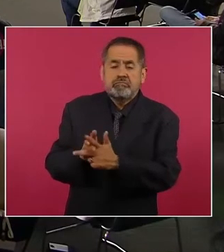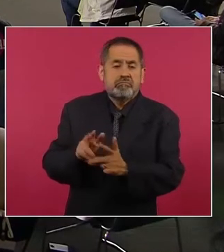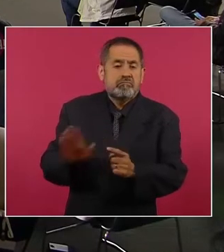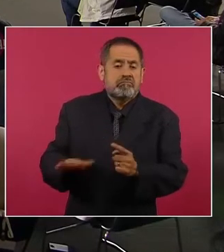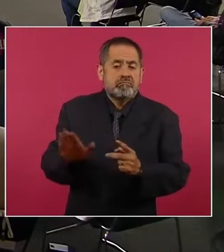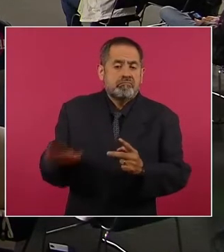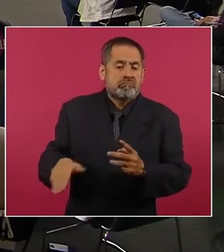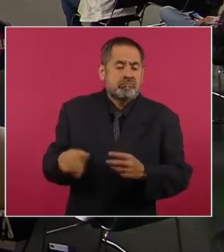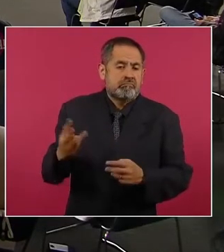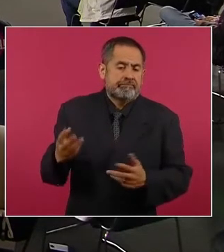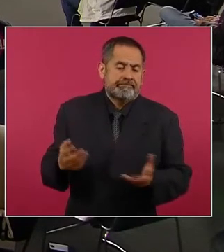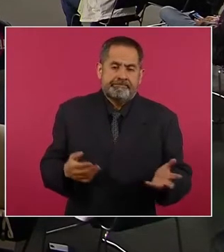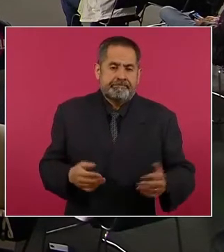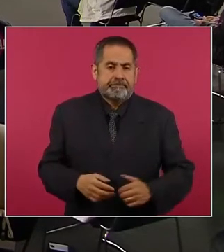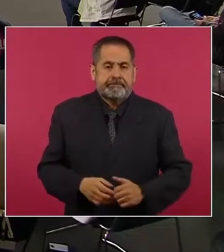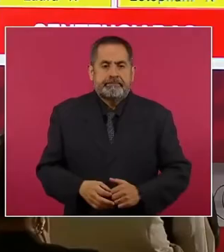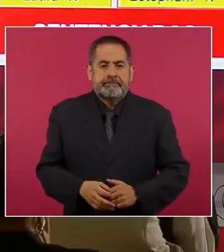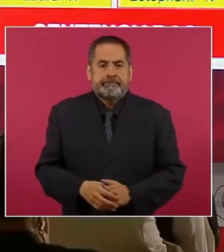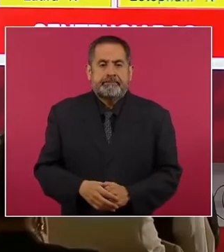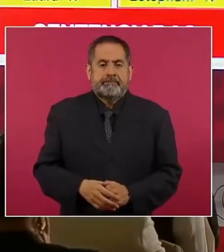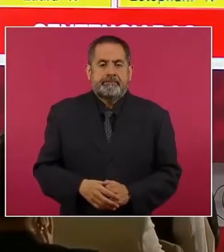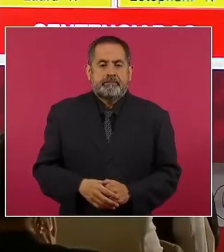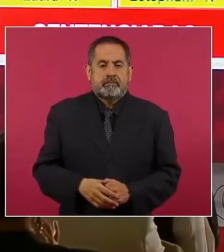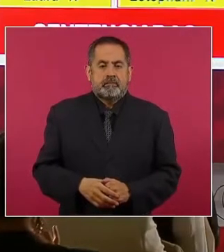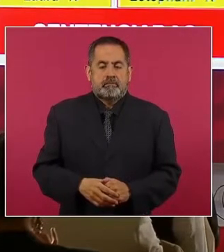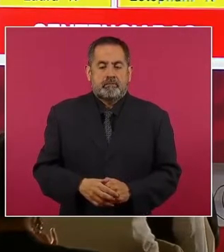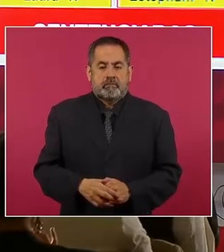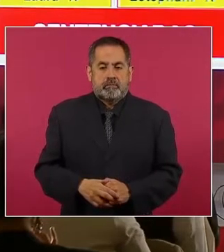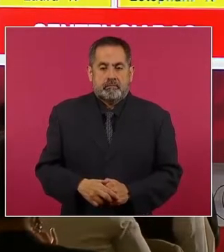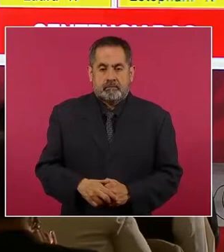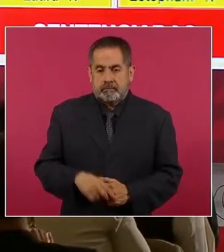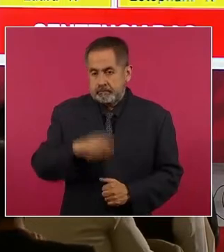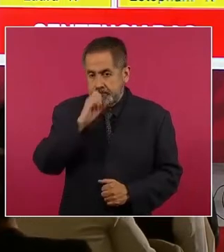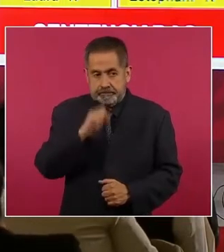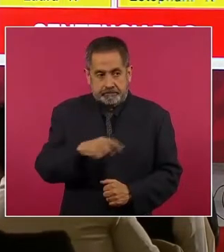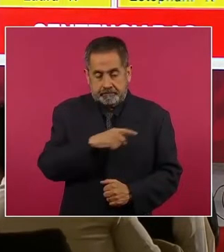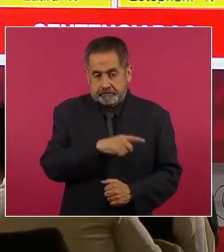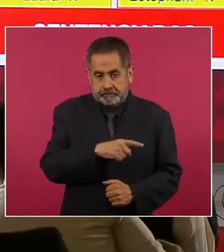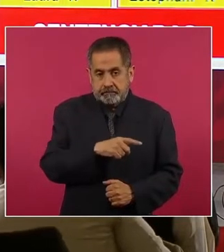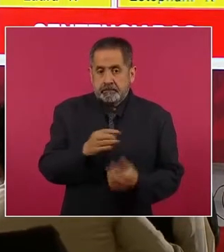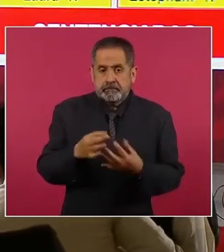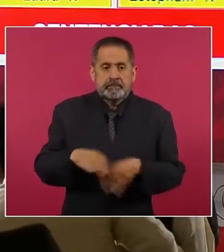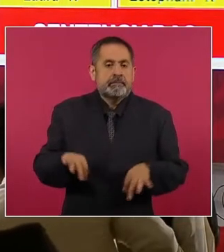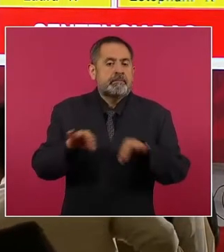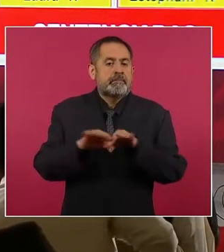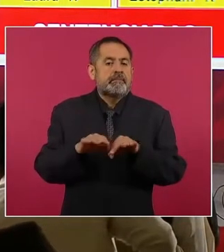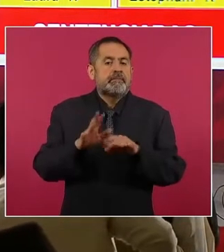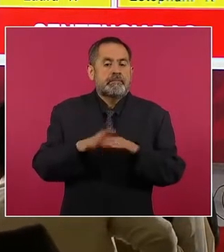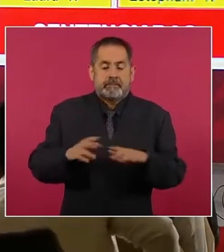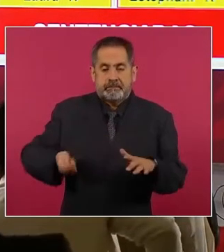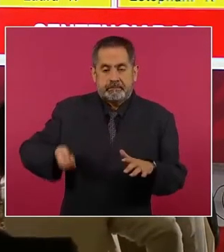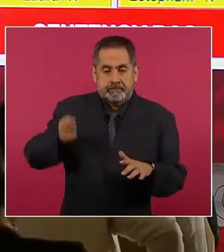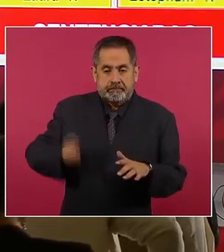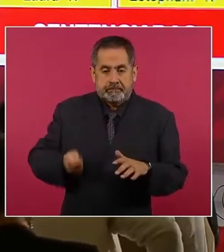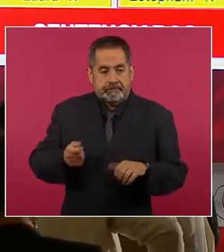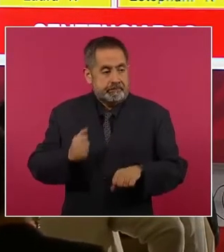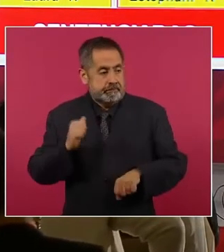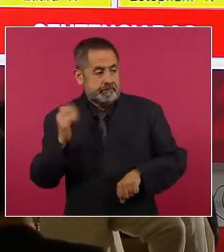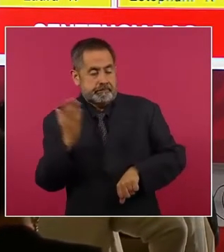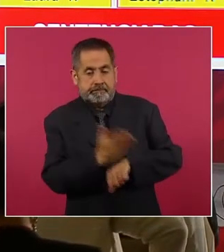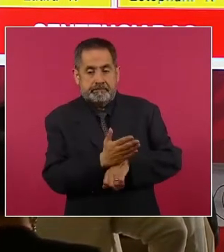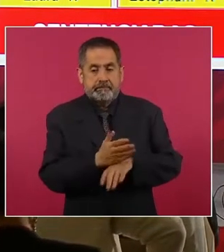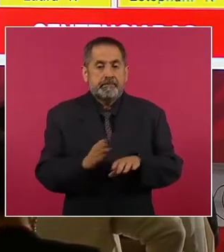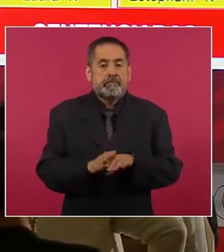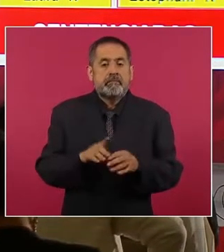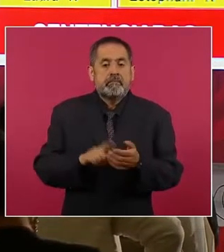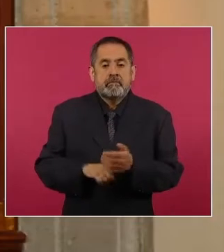de edad. Siguiente. Este otro caso también es relevante. Se obtuvo una sentencia condenatoria